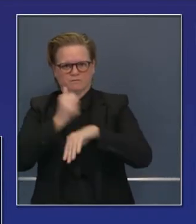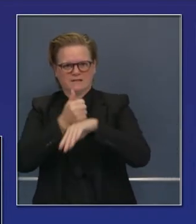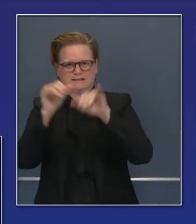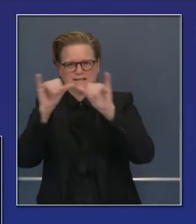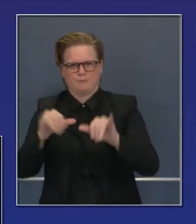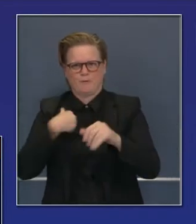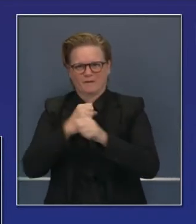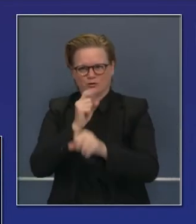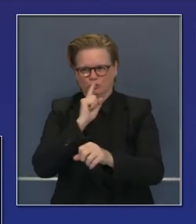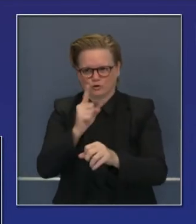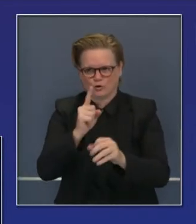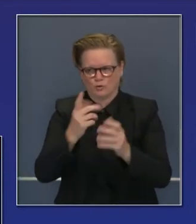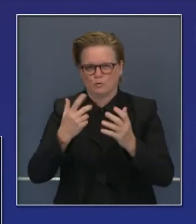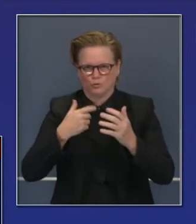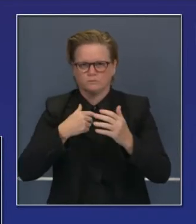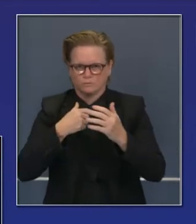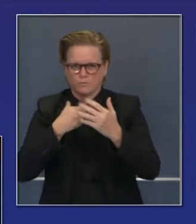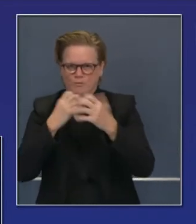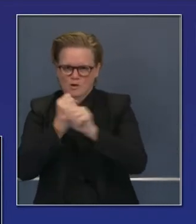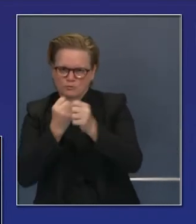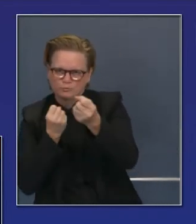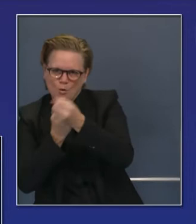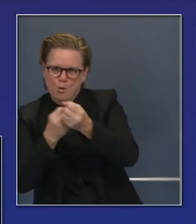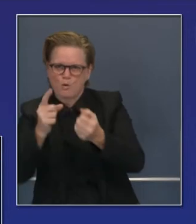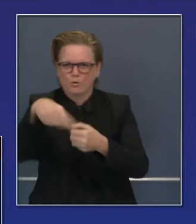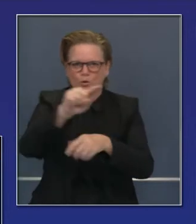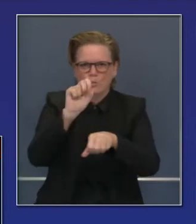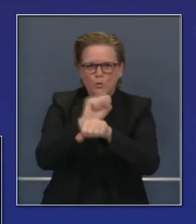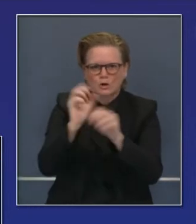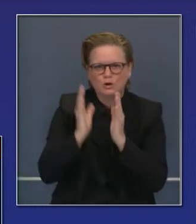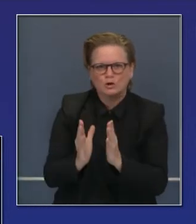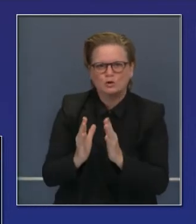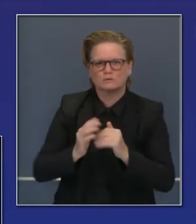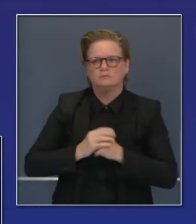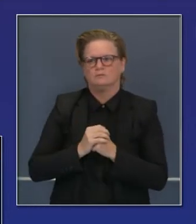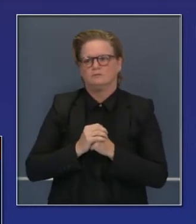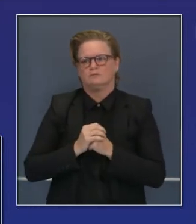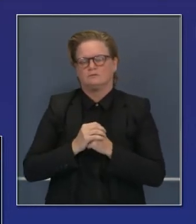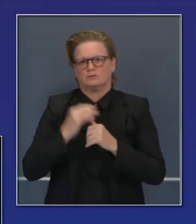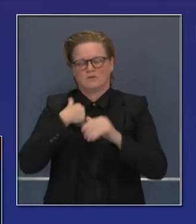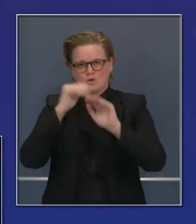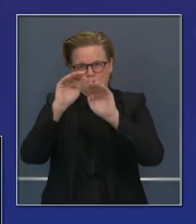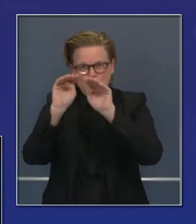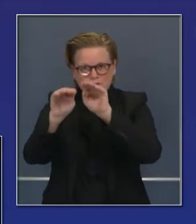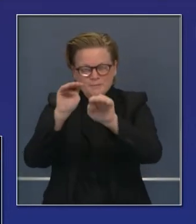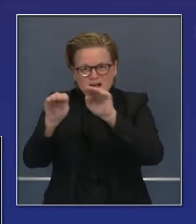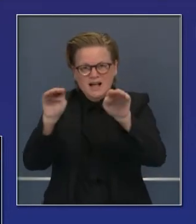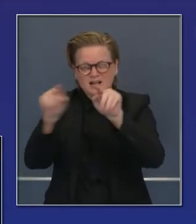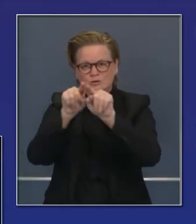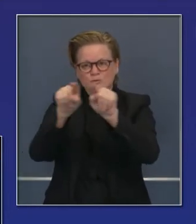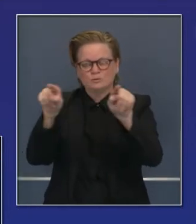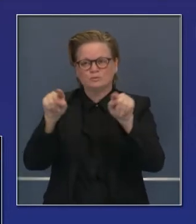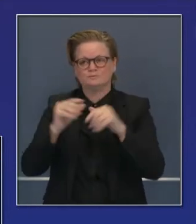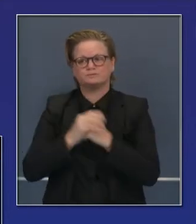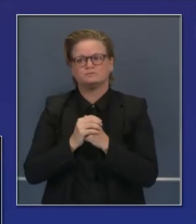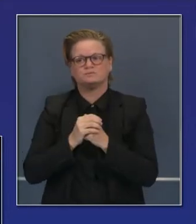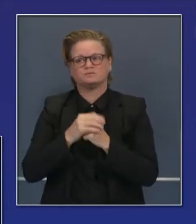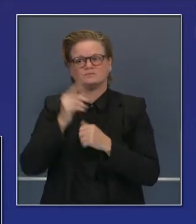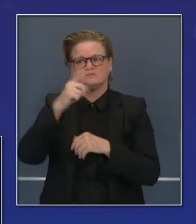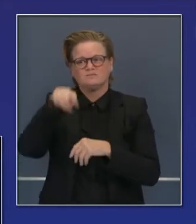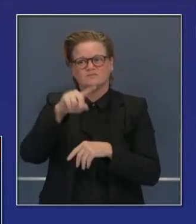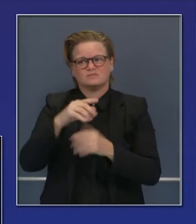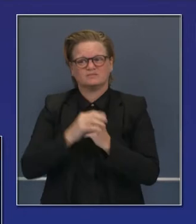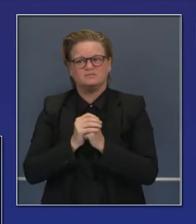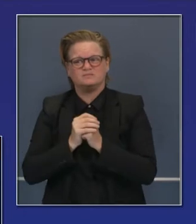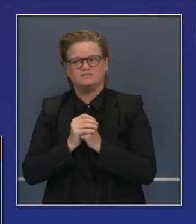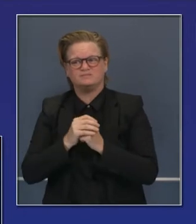repunte y proteger a trabajadores en el frente. Queremos recordarles a ustedes que están trabajando, que tal vez fueron expuestos,